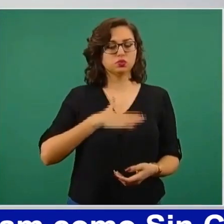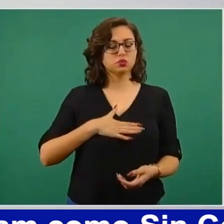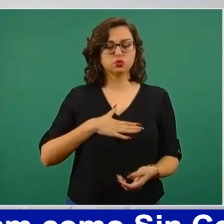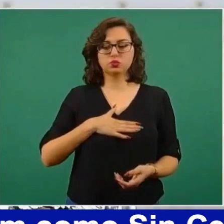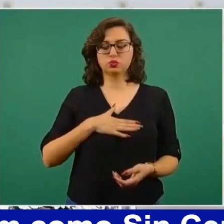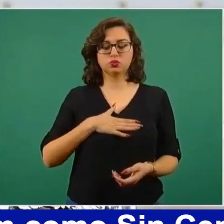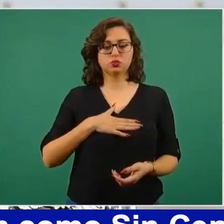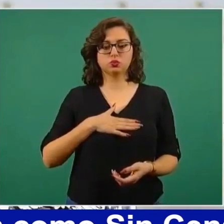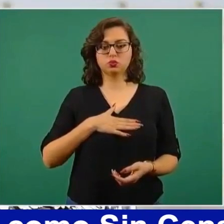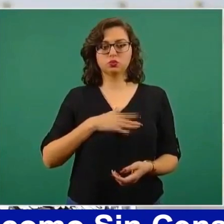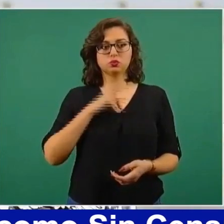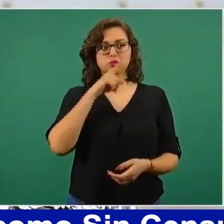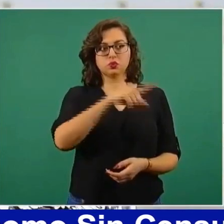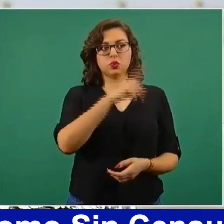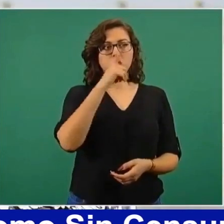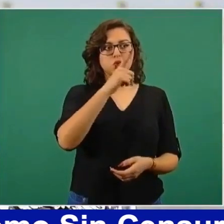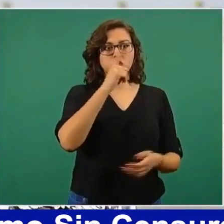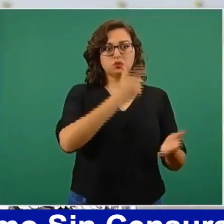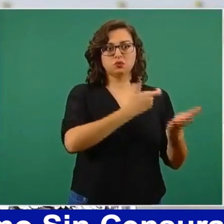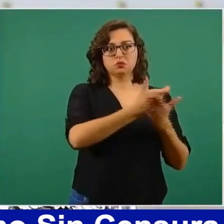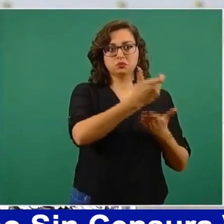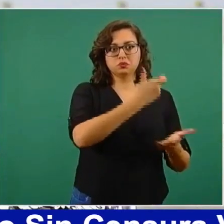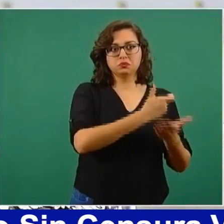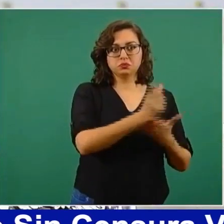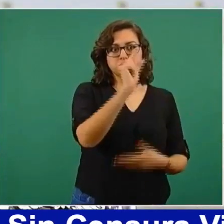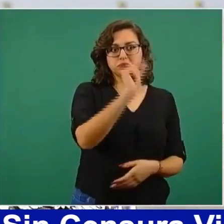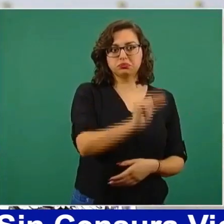afectar a la gente